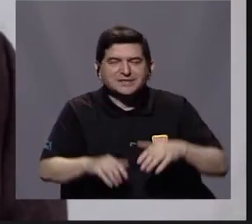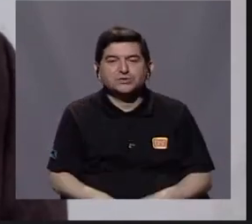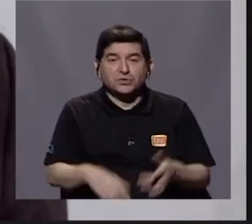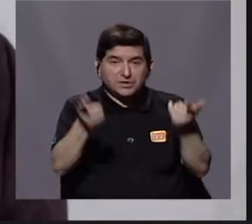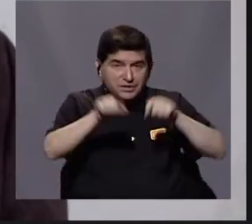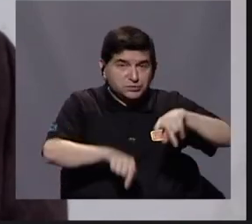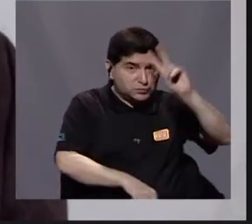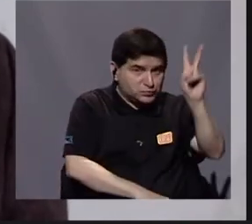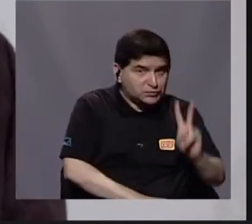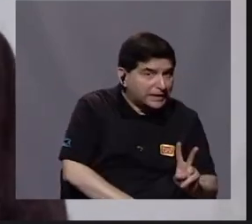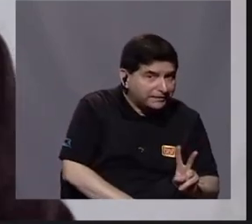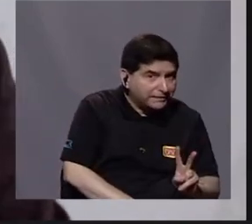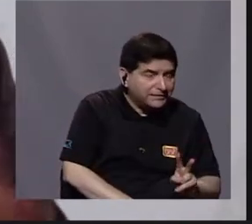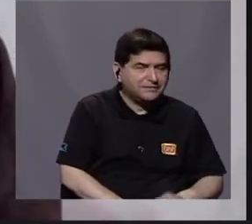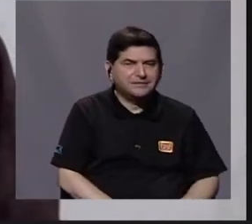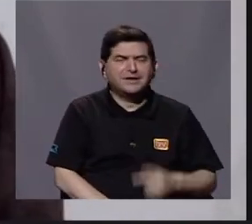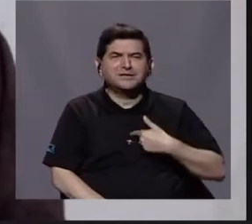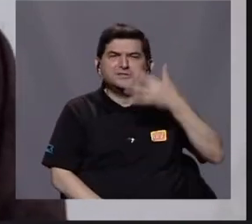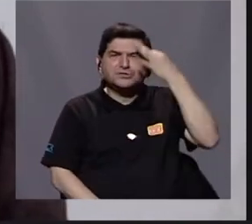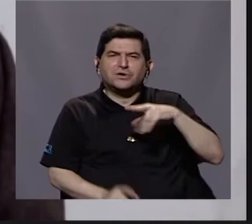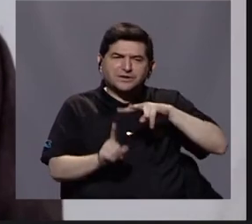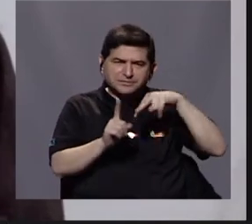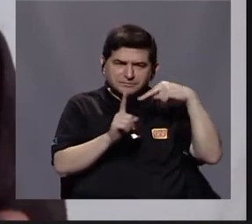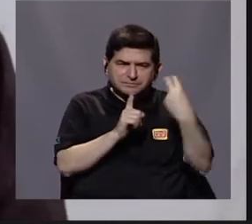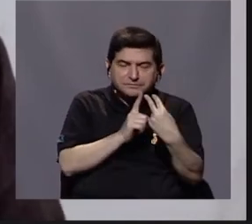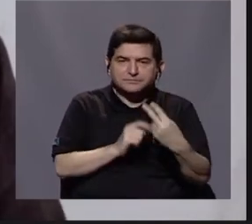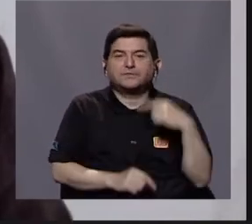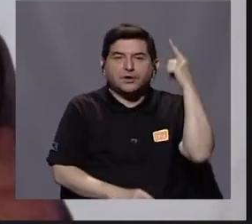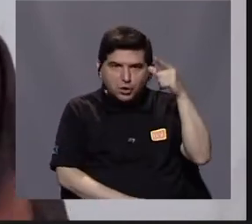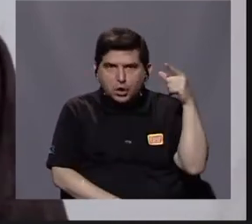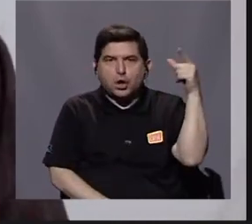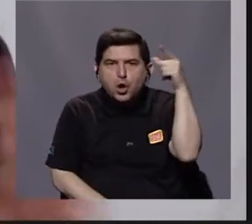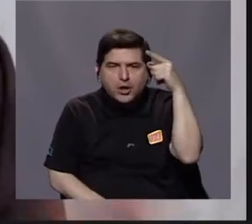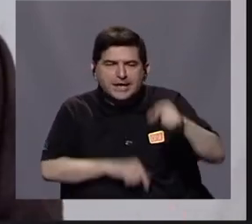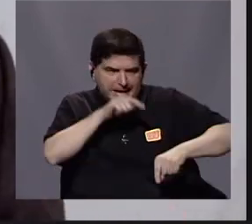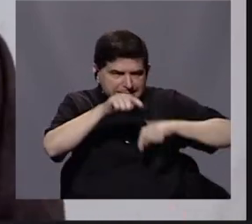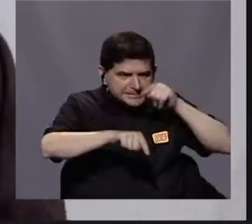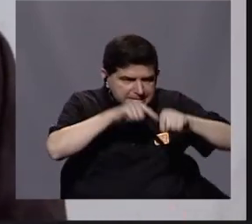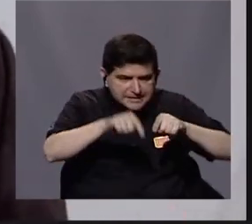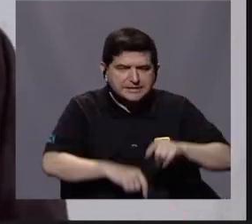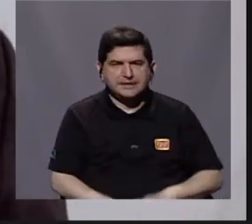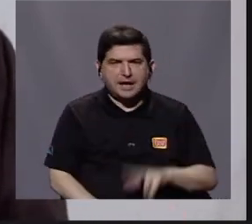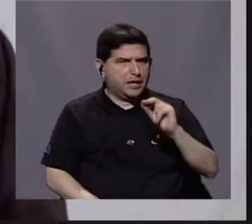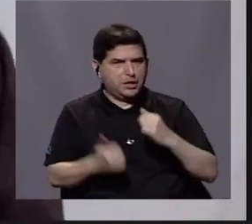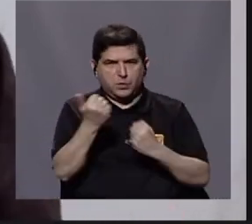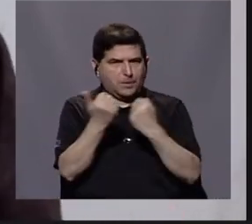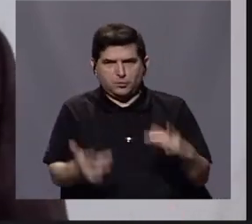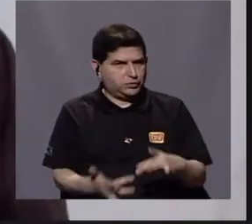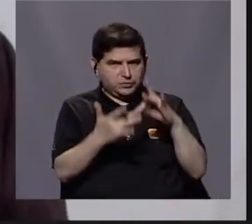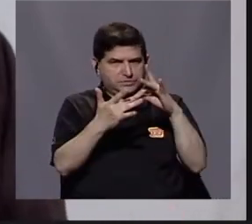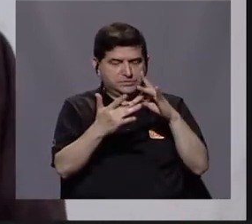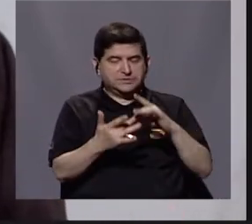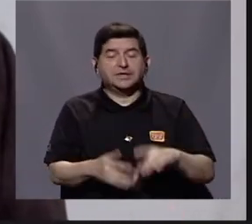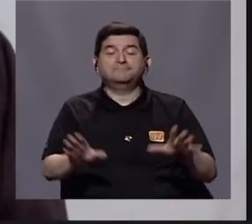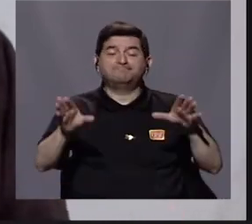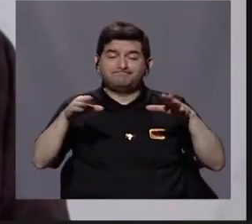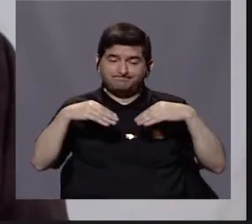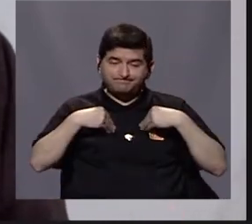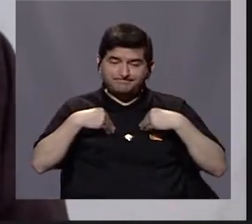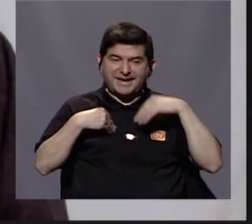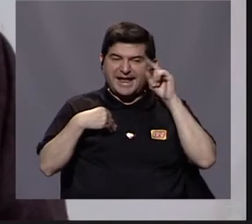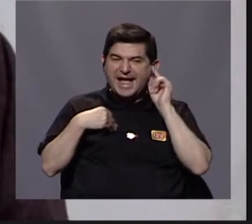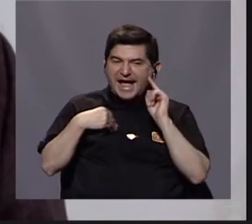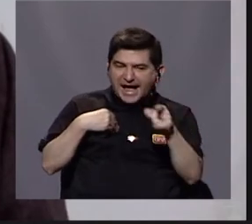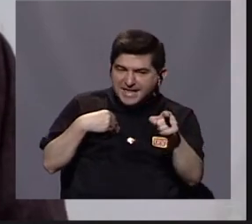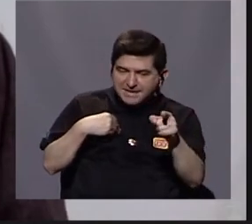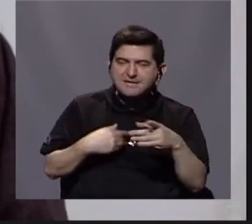porque yo creo que desde una perspectiva indudablemente crítica e imparcial, debemos asumir que ha habido ahí